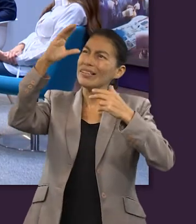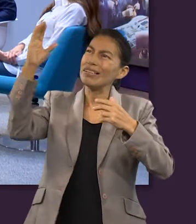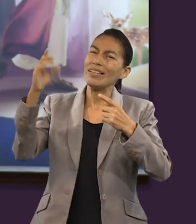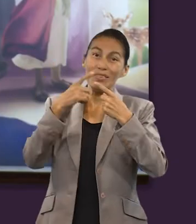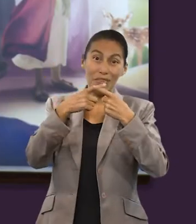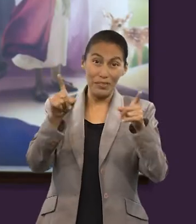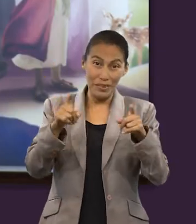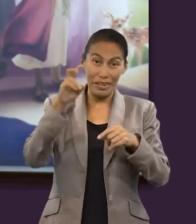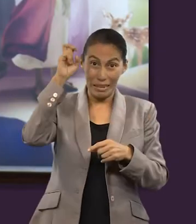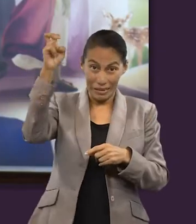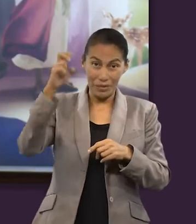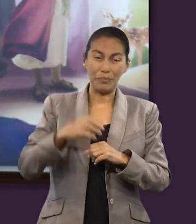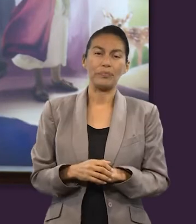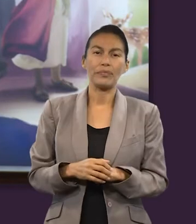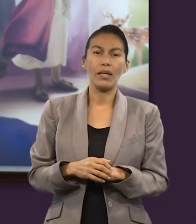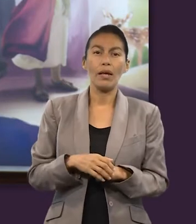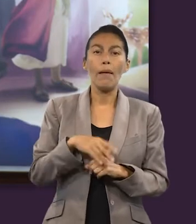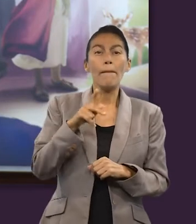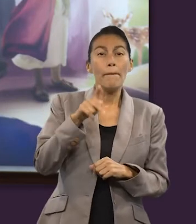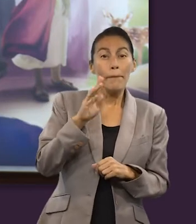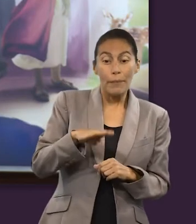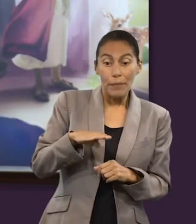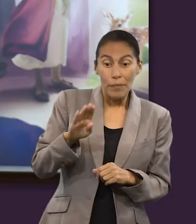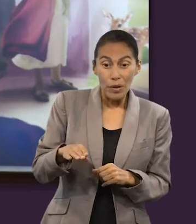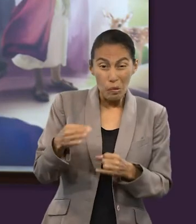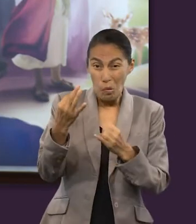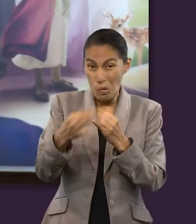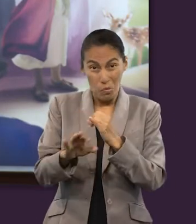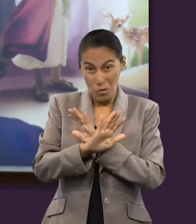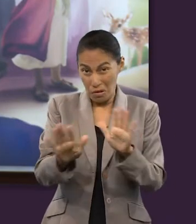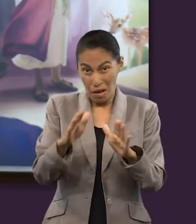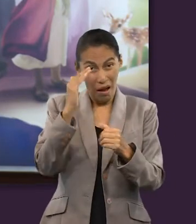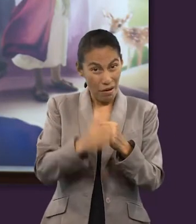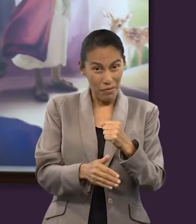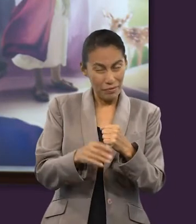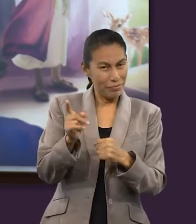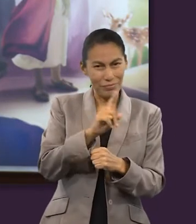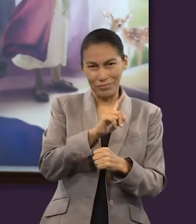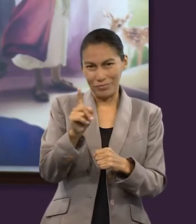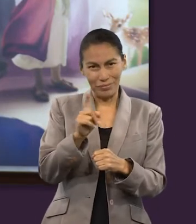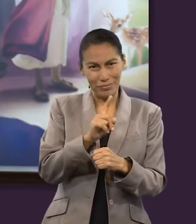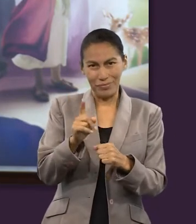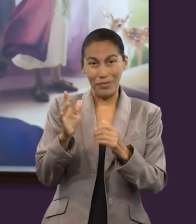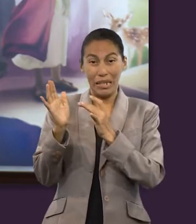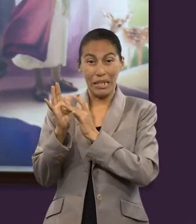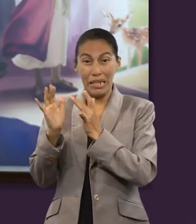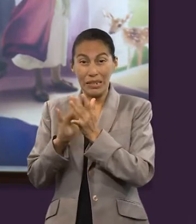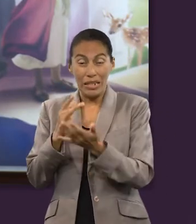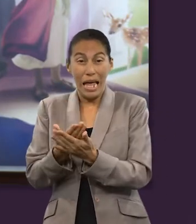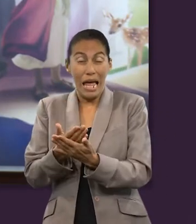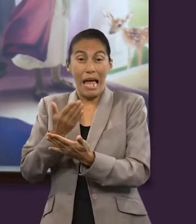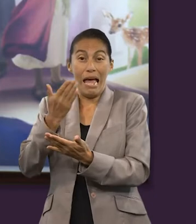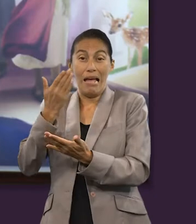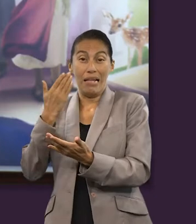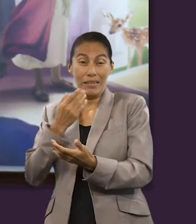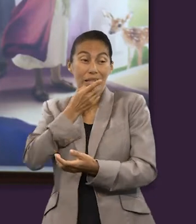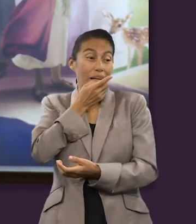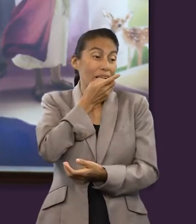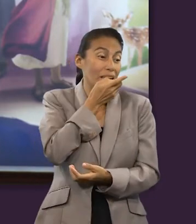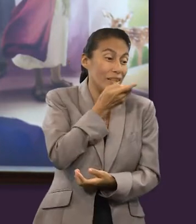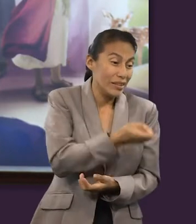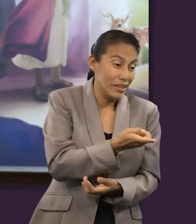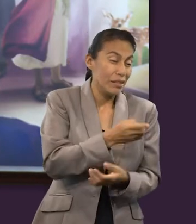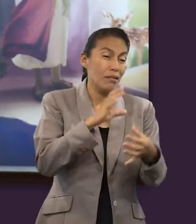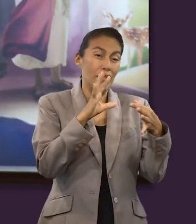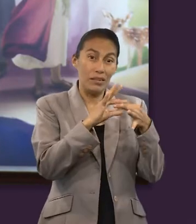la muerte no era el fin del camino. Y Jesús varias veces le advirtió, les